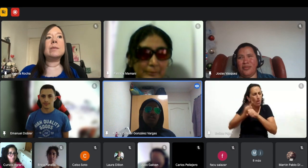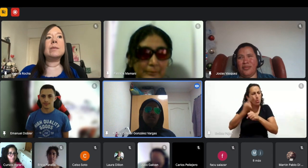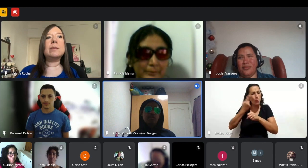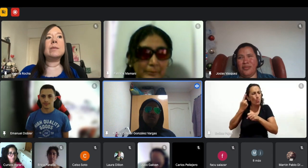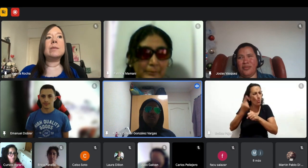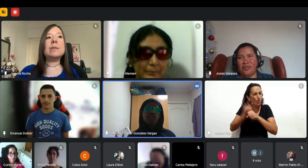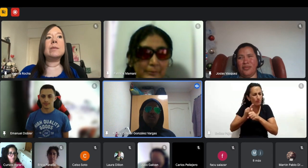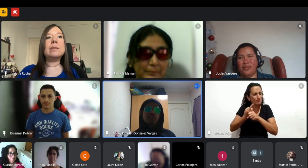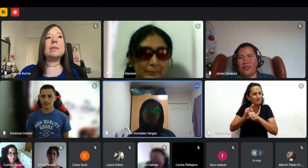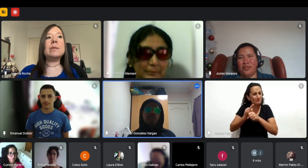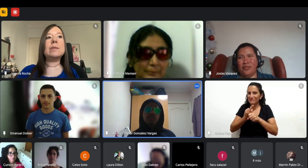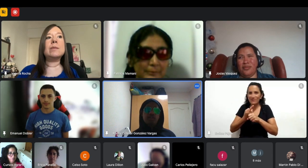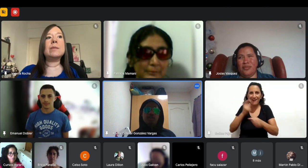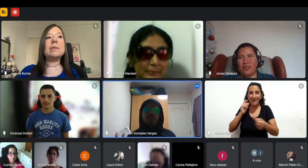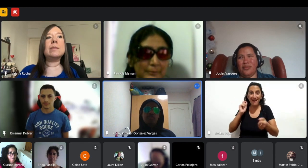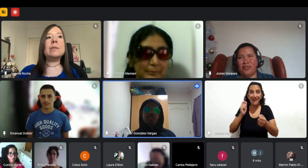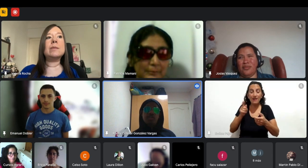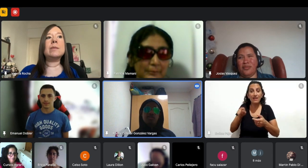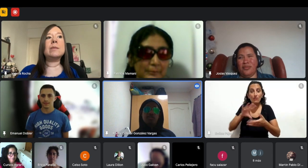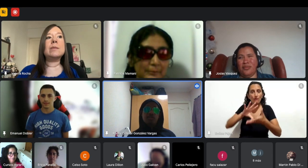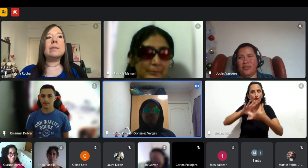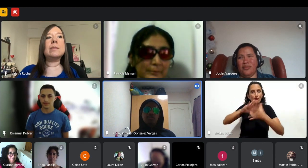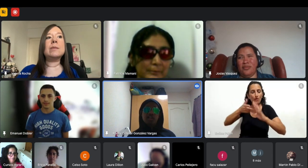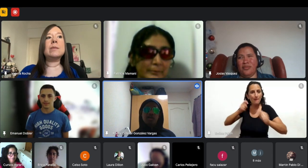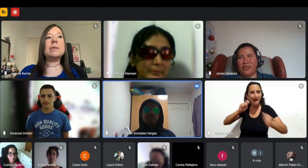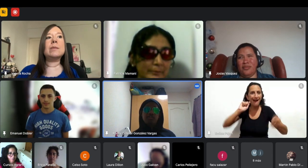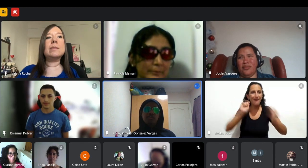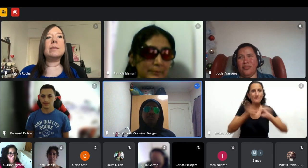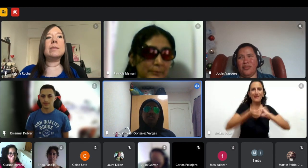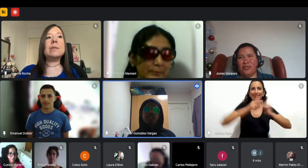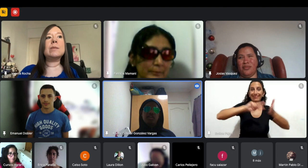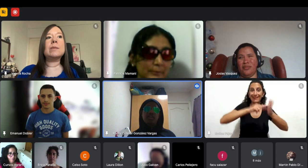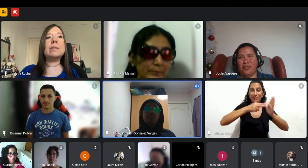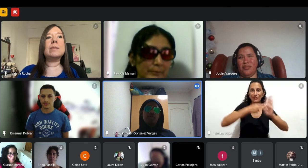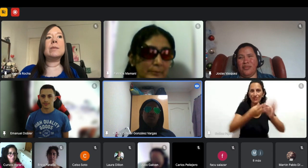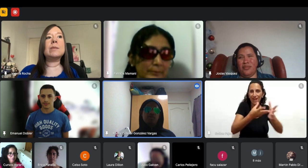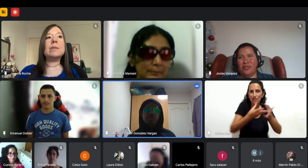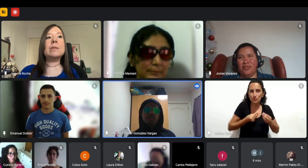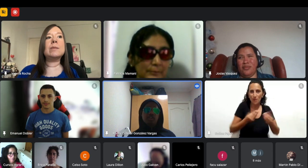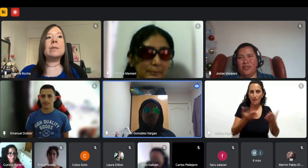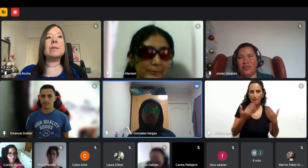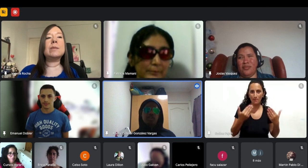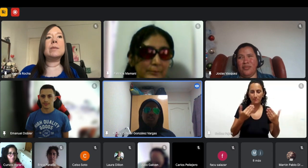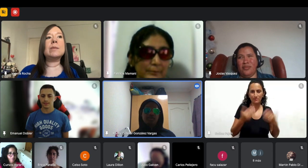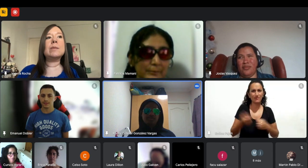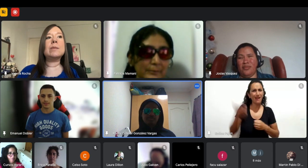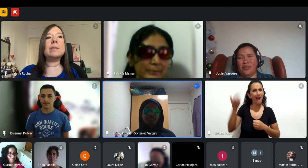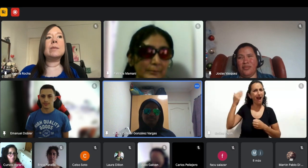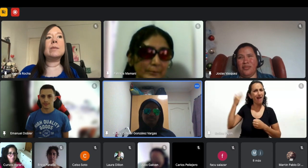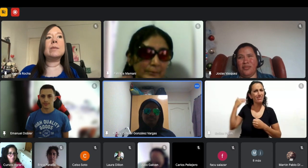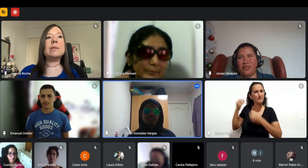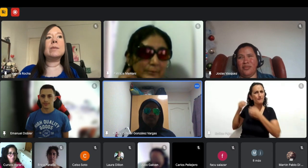aplique en la tecnología mis comienzos en la en ella fueron prácticamente